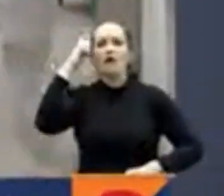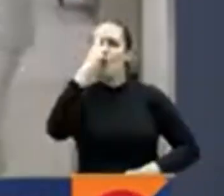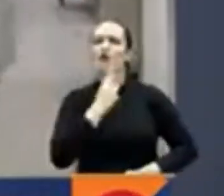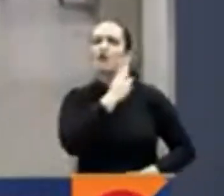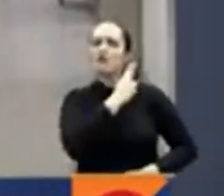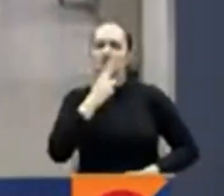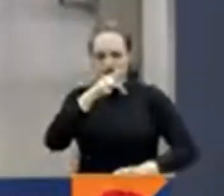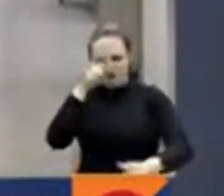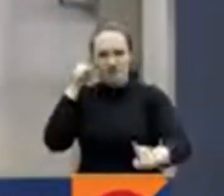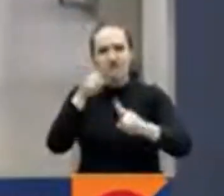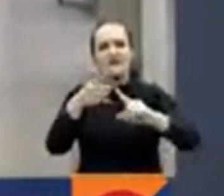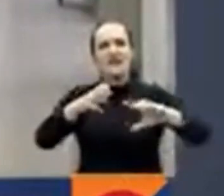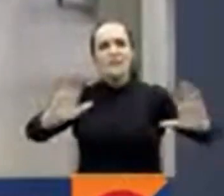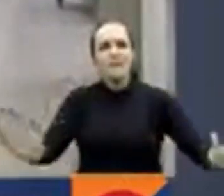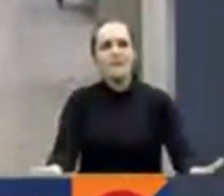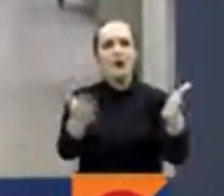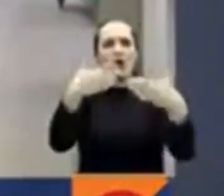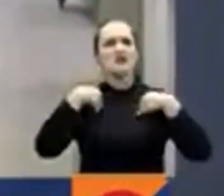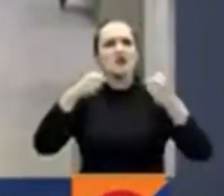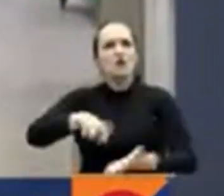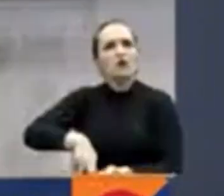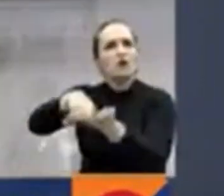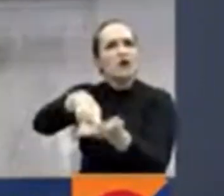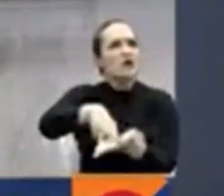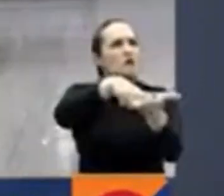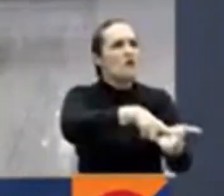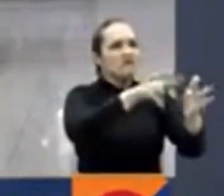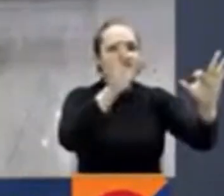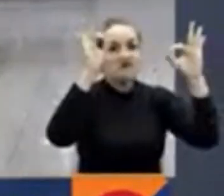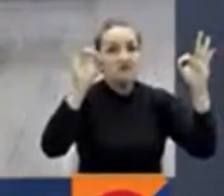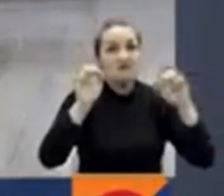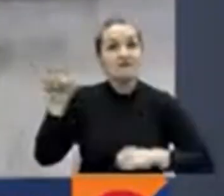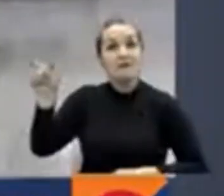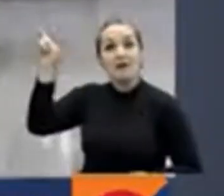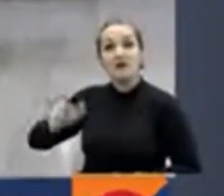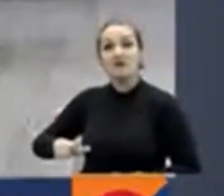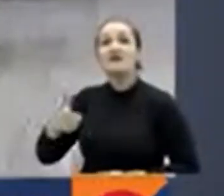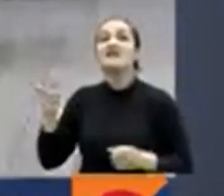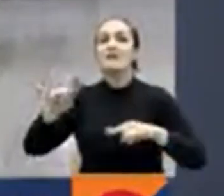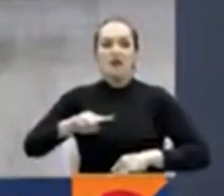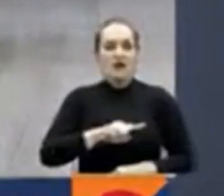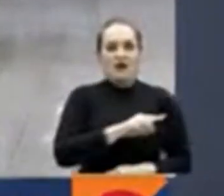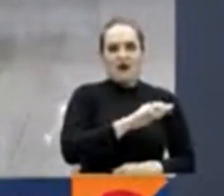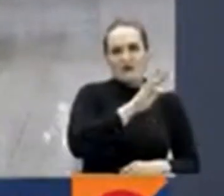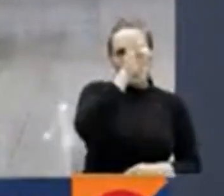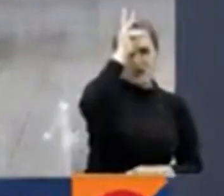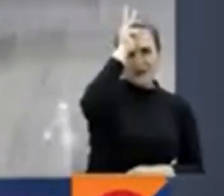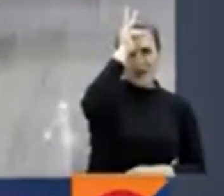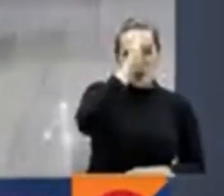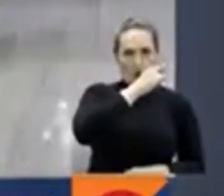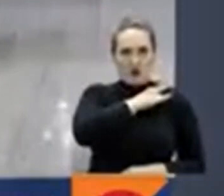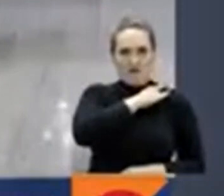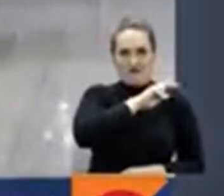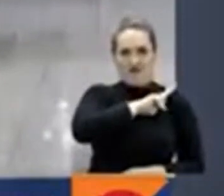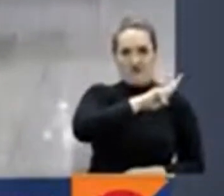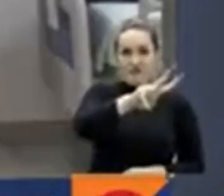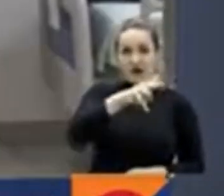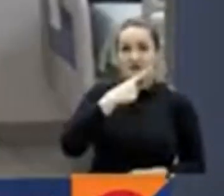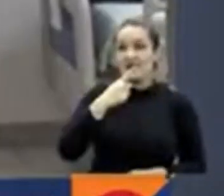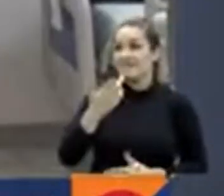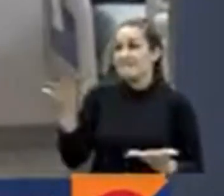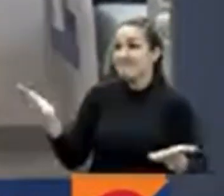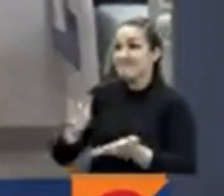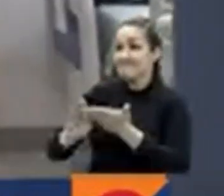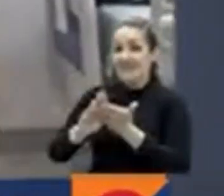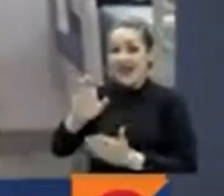recuperar el sector salud. Y sin embargo, se hizo también un llamado desde el Hospital Universitario del Valle debido a que por la liquidación